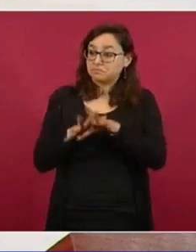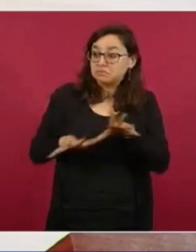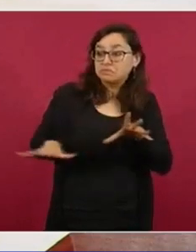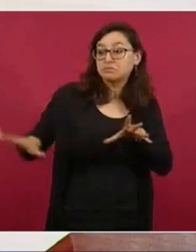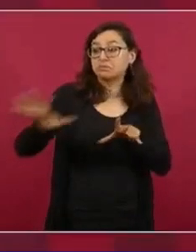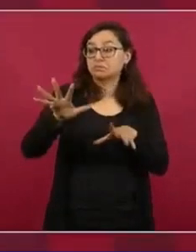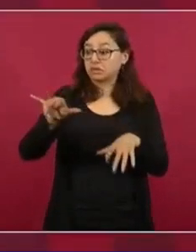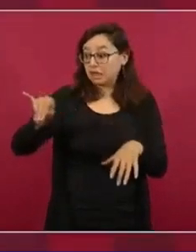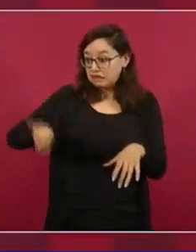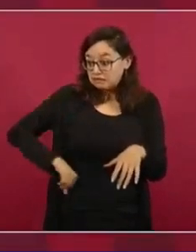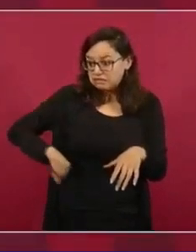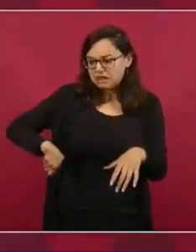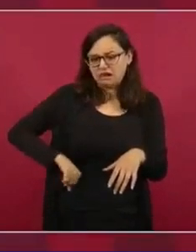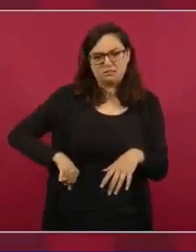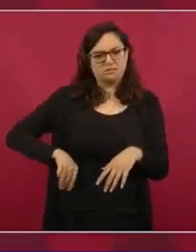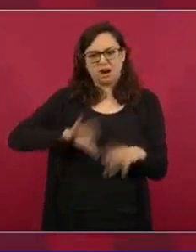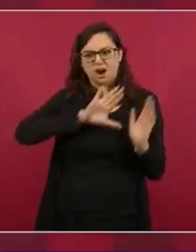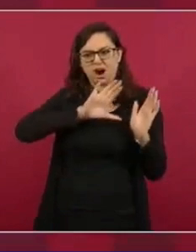¡Ay, nanita!